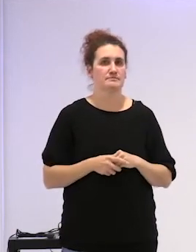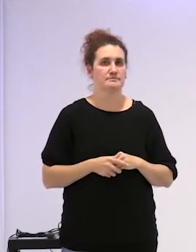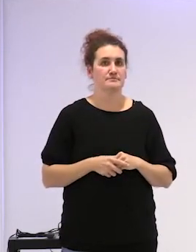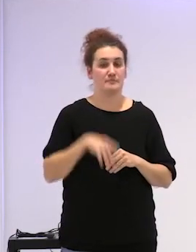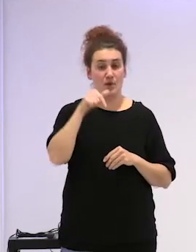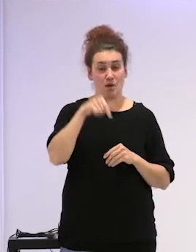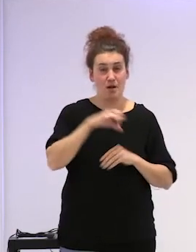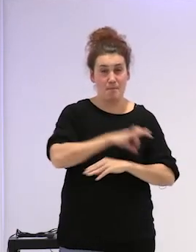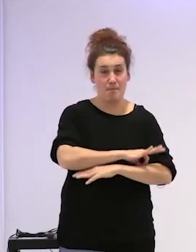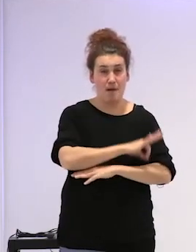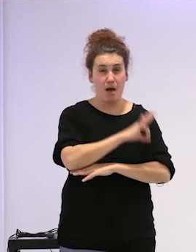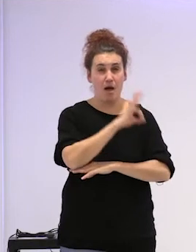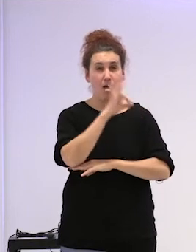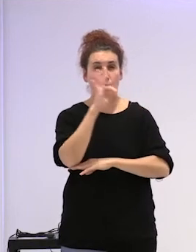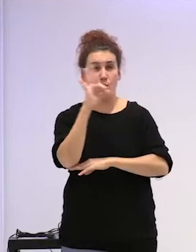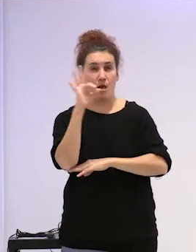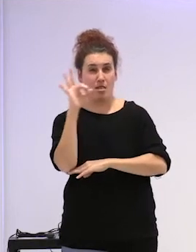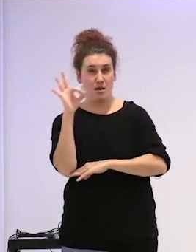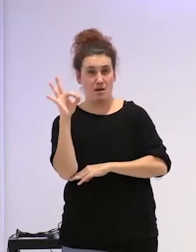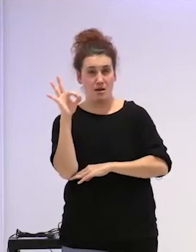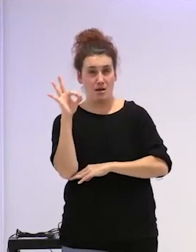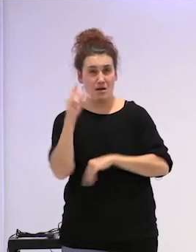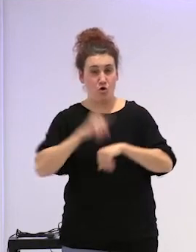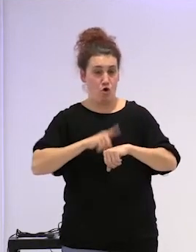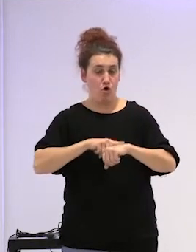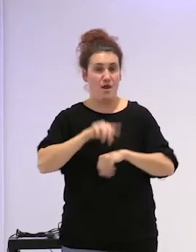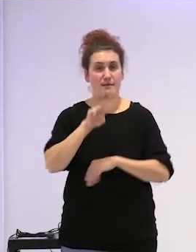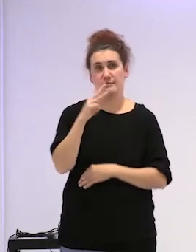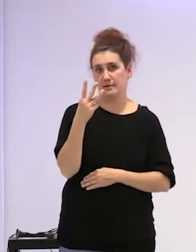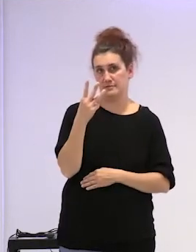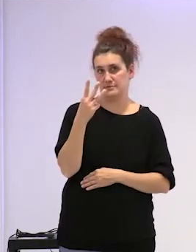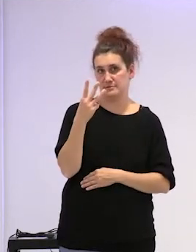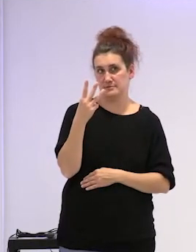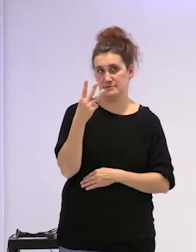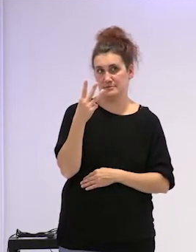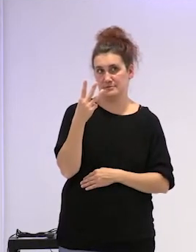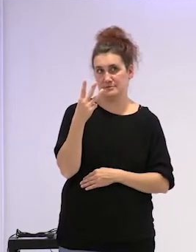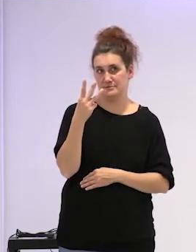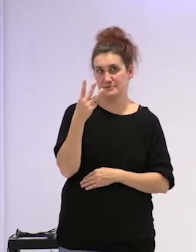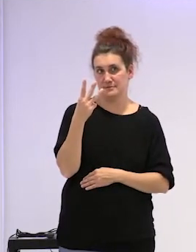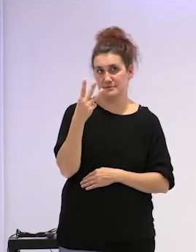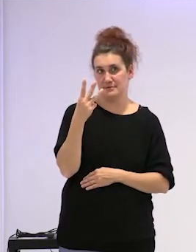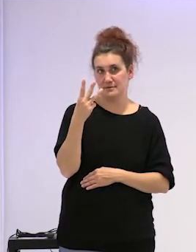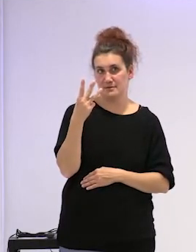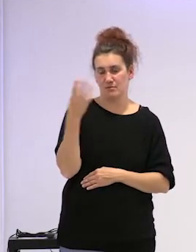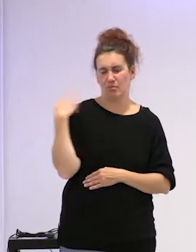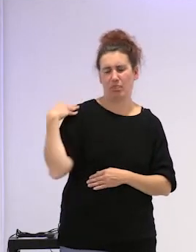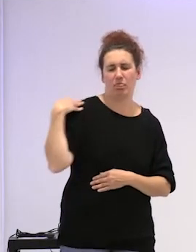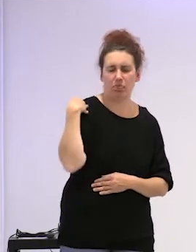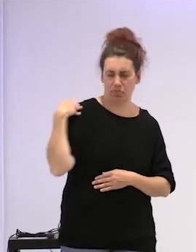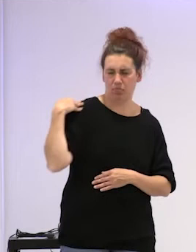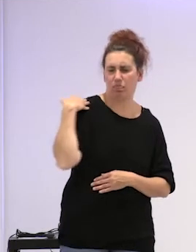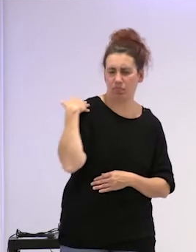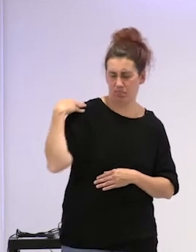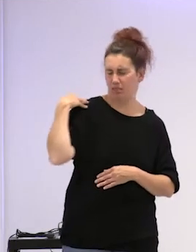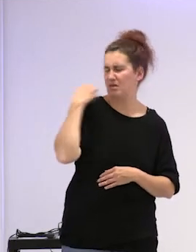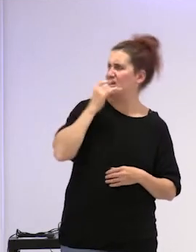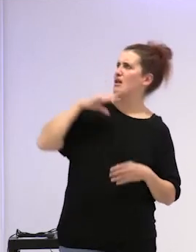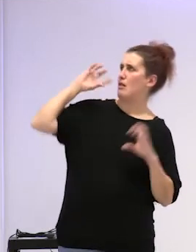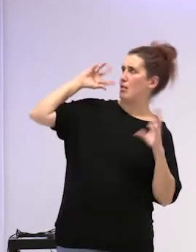madrugada a las 3 me ha zarandeado el hombro un ogro